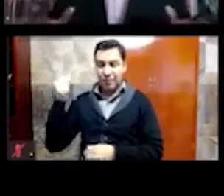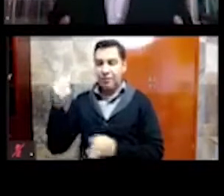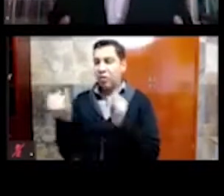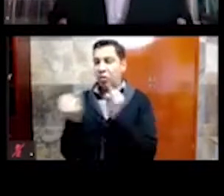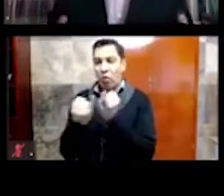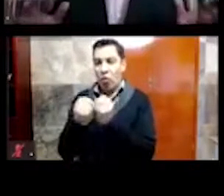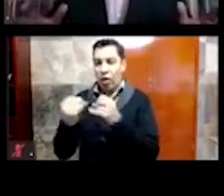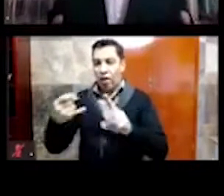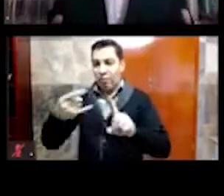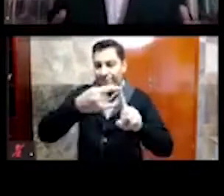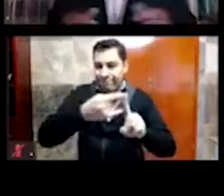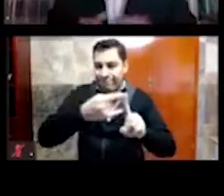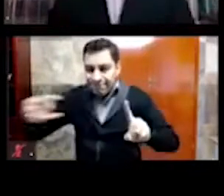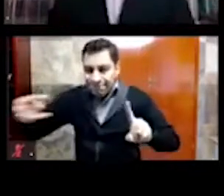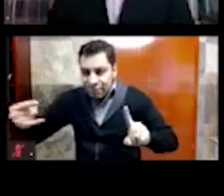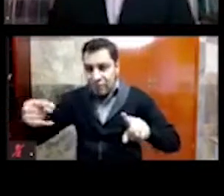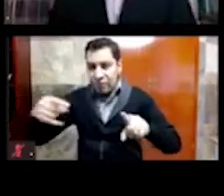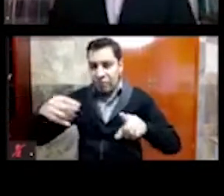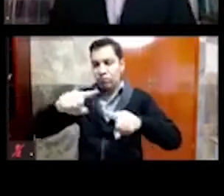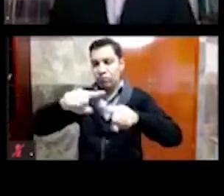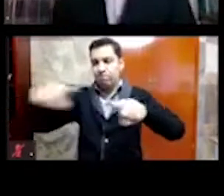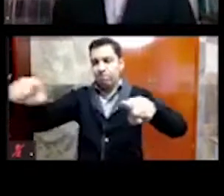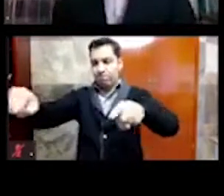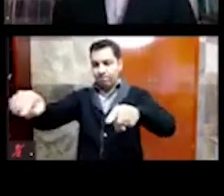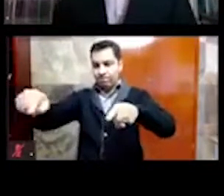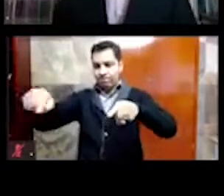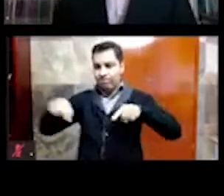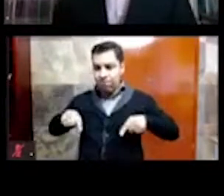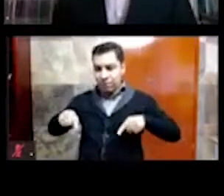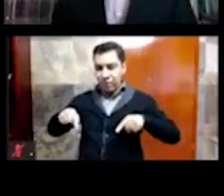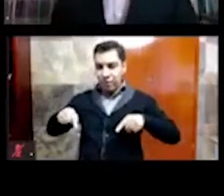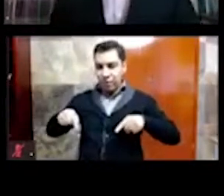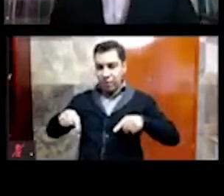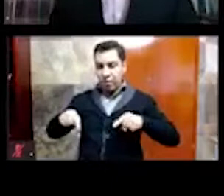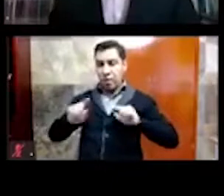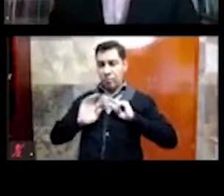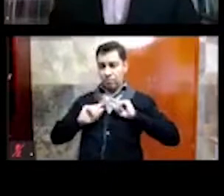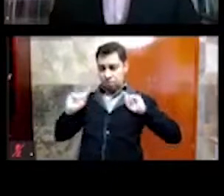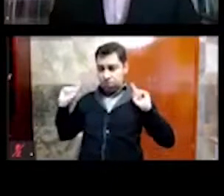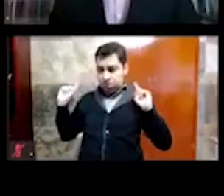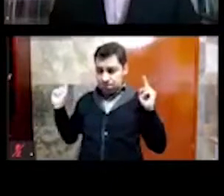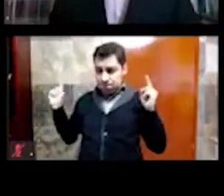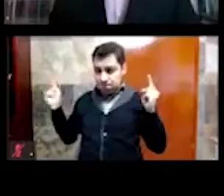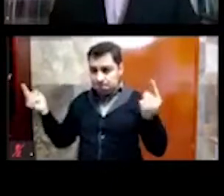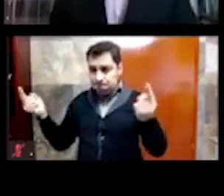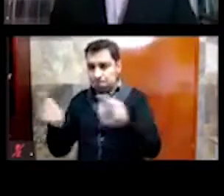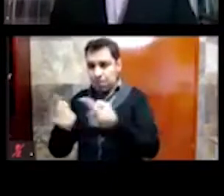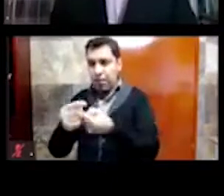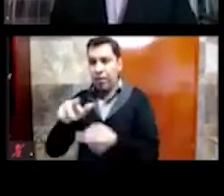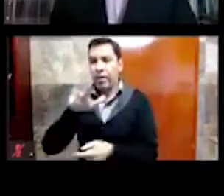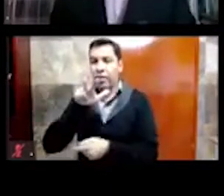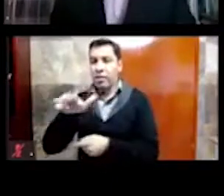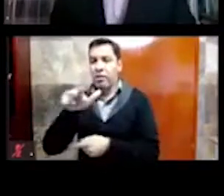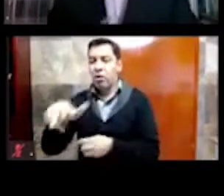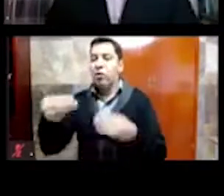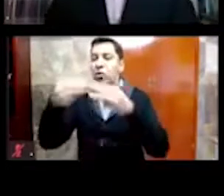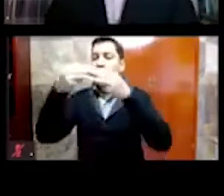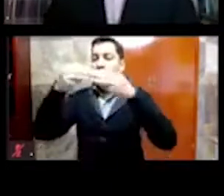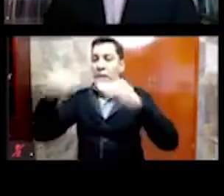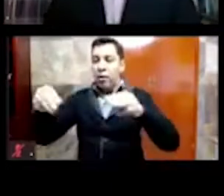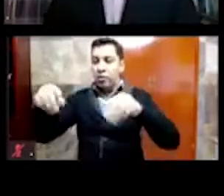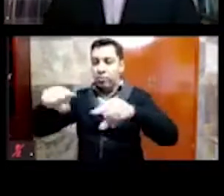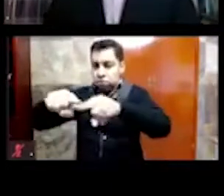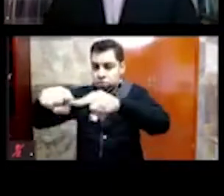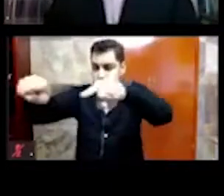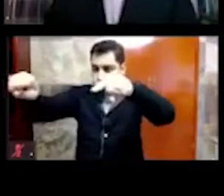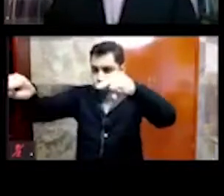con un adosamiento posterior, de manera circular, de dieciocho metros de diámetro, y pues, esta es una